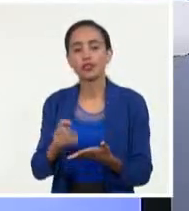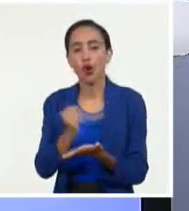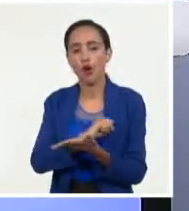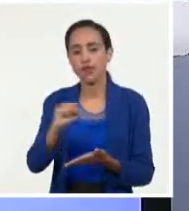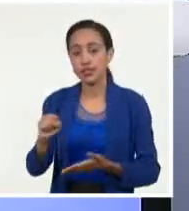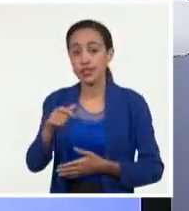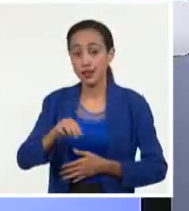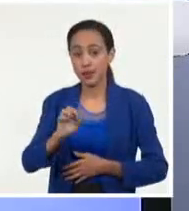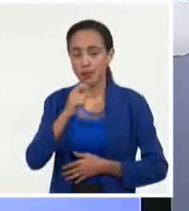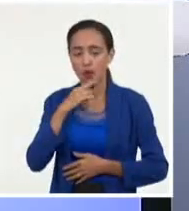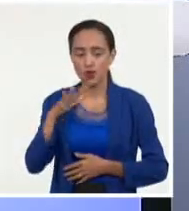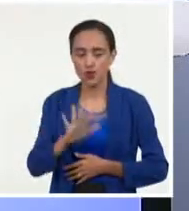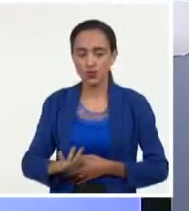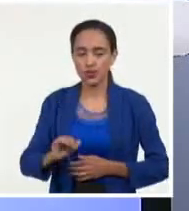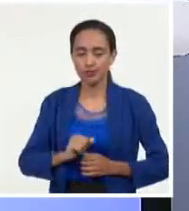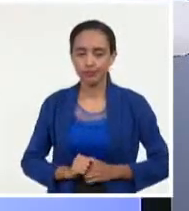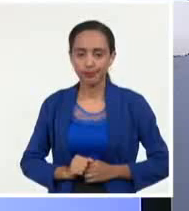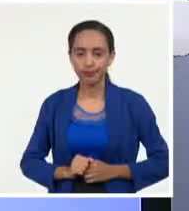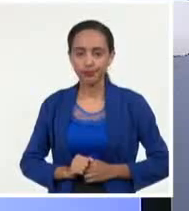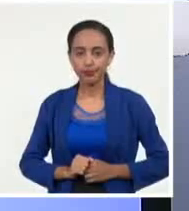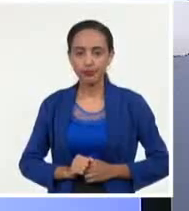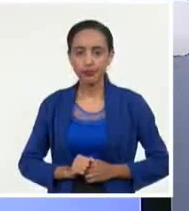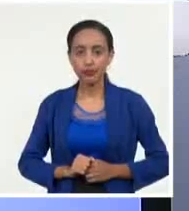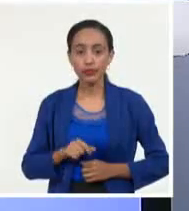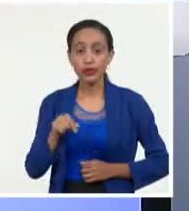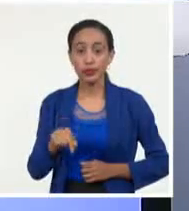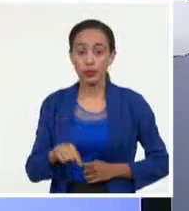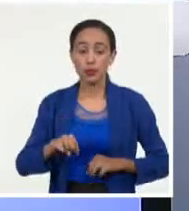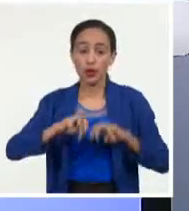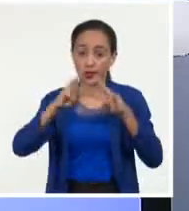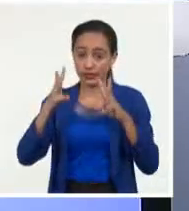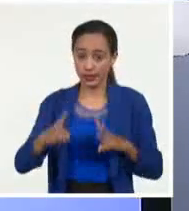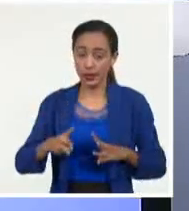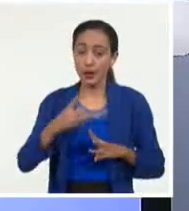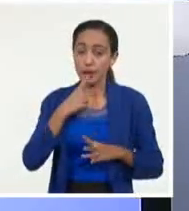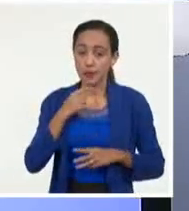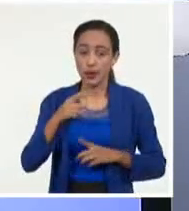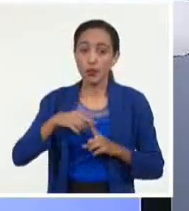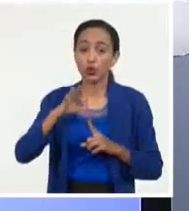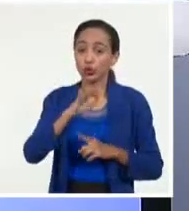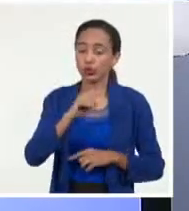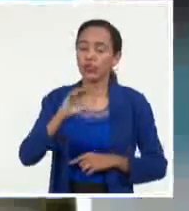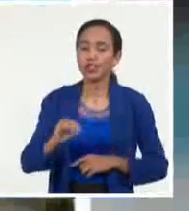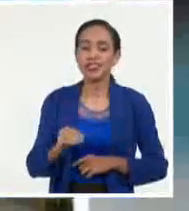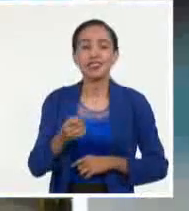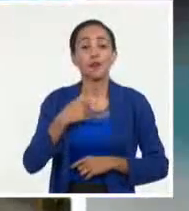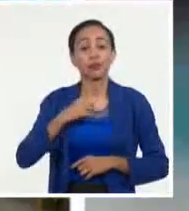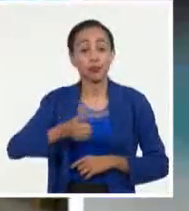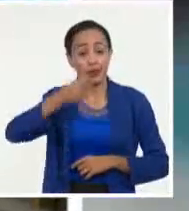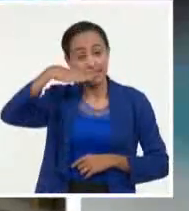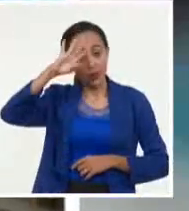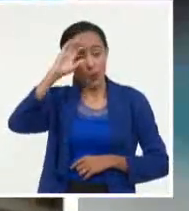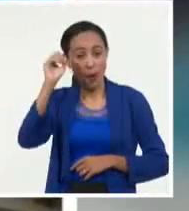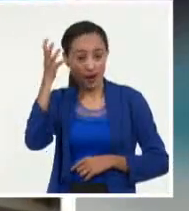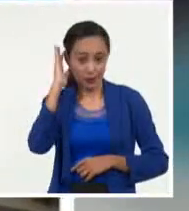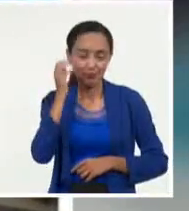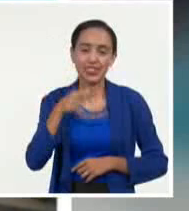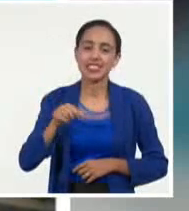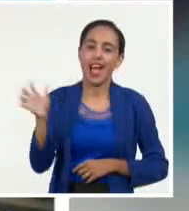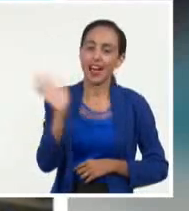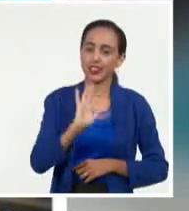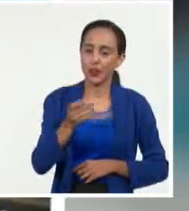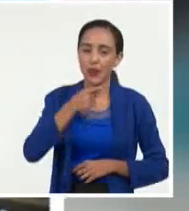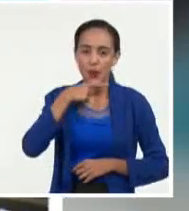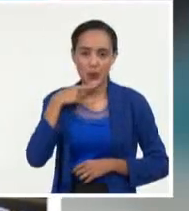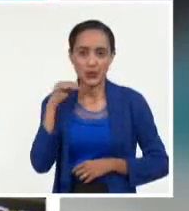al gigante eslavo. A través de su cuenta en Twitter, Díaz Canel expresó, abro comillas, hasta luego querida Rusia, jamás olvidaremos tu mano extendida